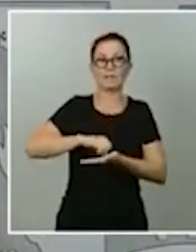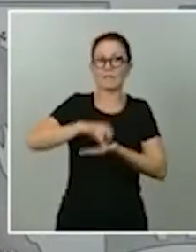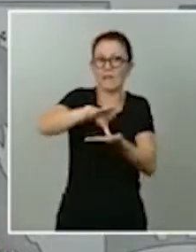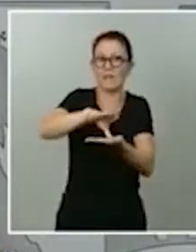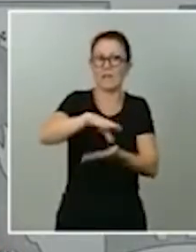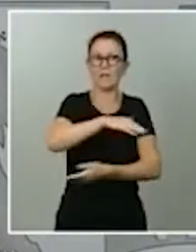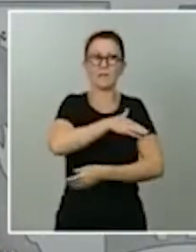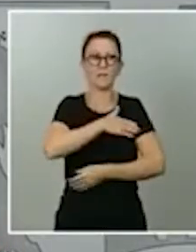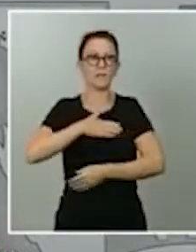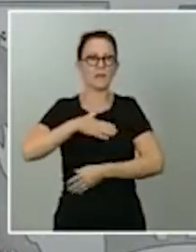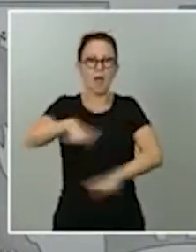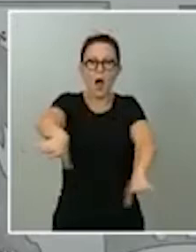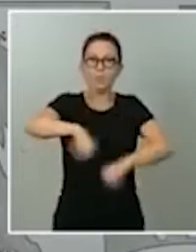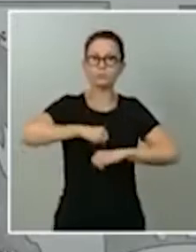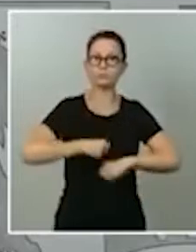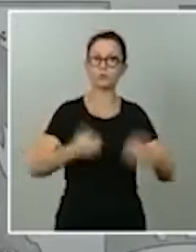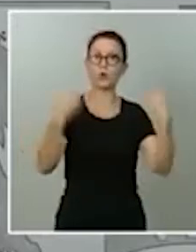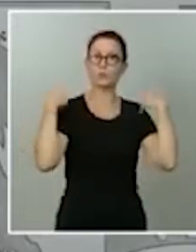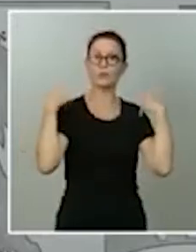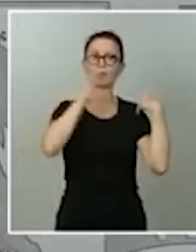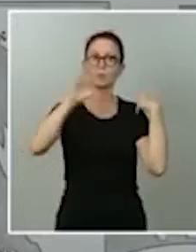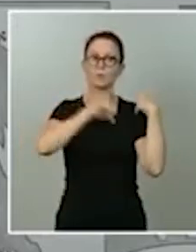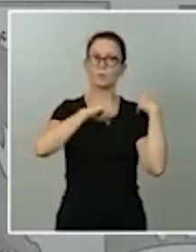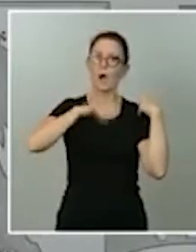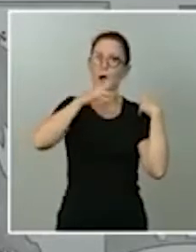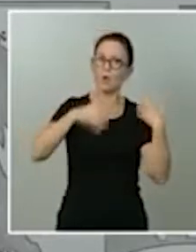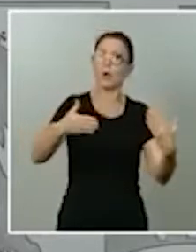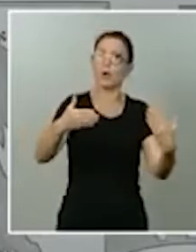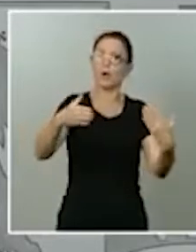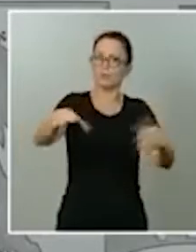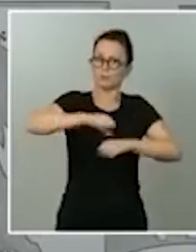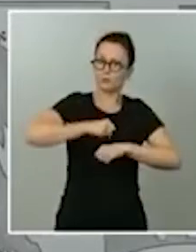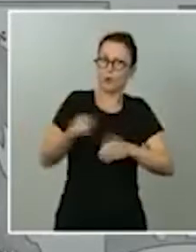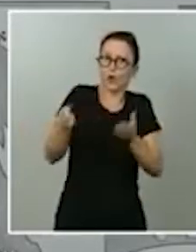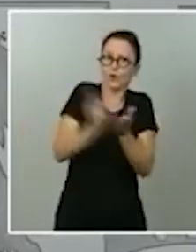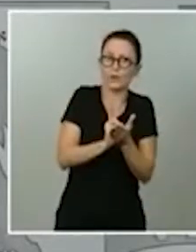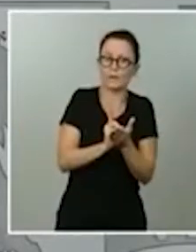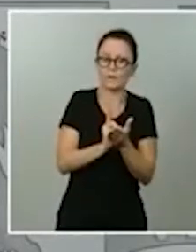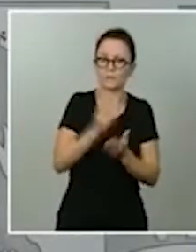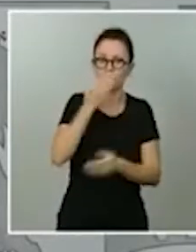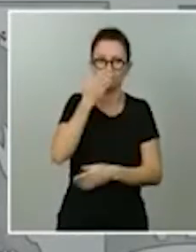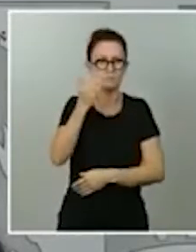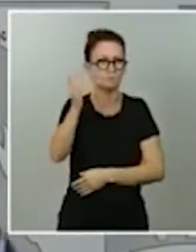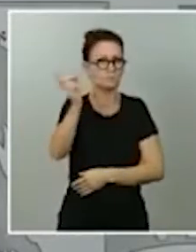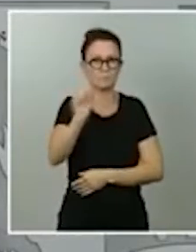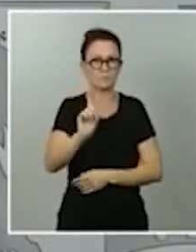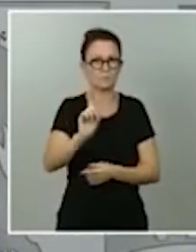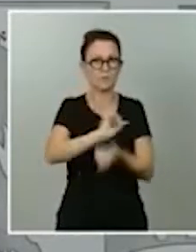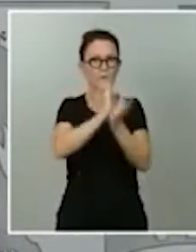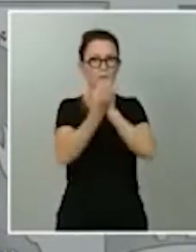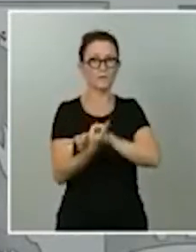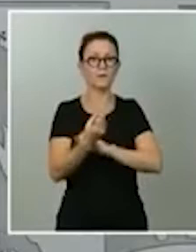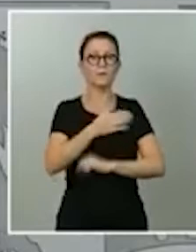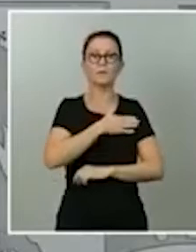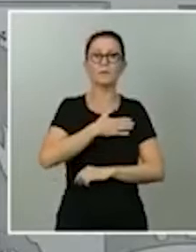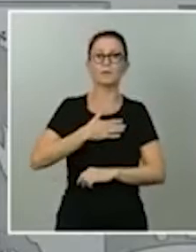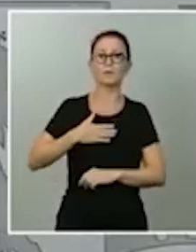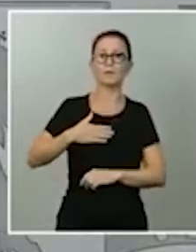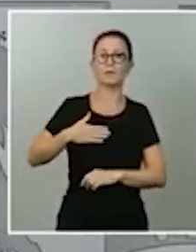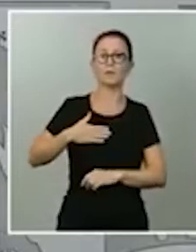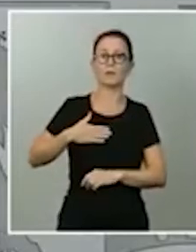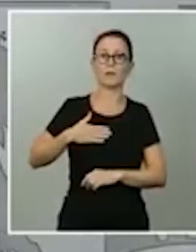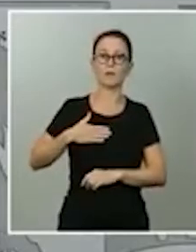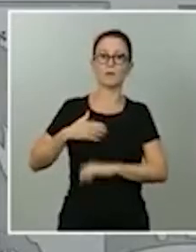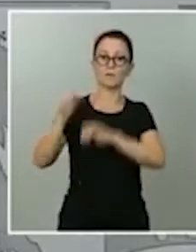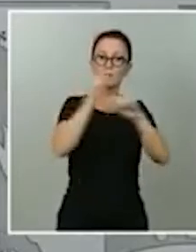competencias que estaban en manos de las comunidades autónomas, antes al contrario. Antes al contrario. Este es un gobierno que defiende el estado autonómico, que cree